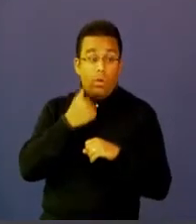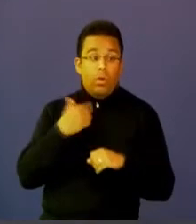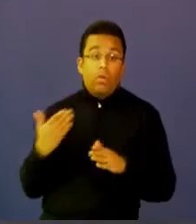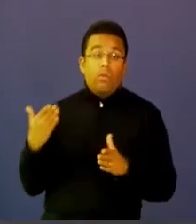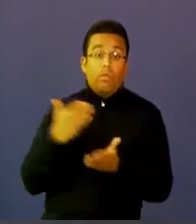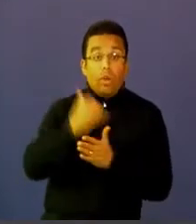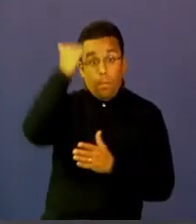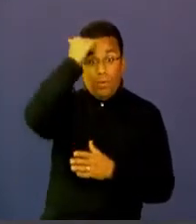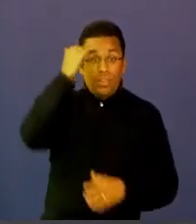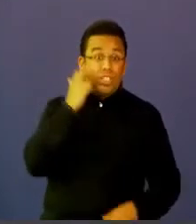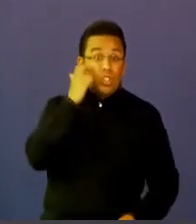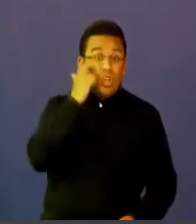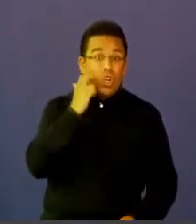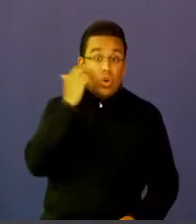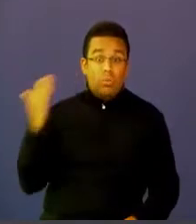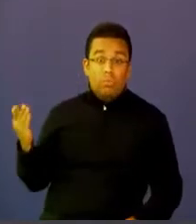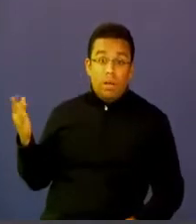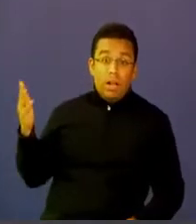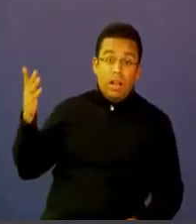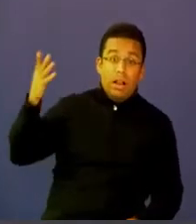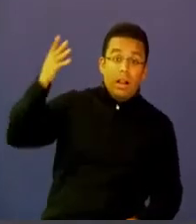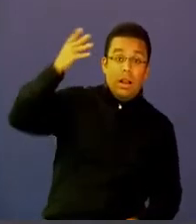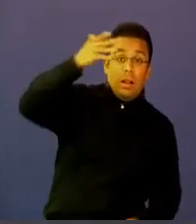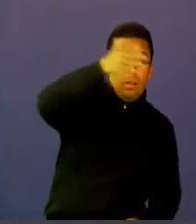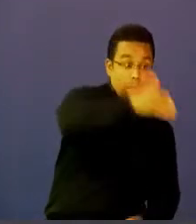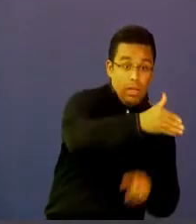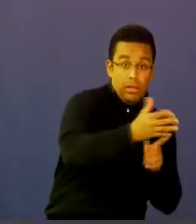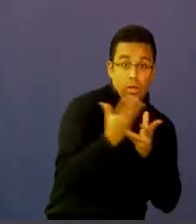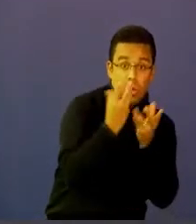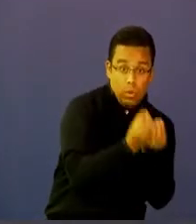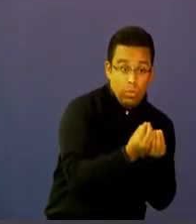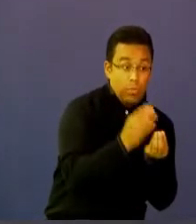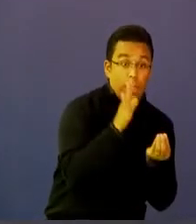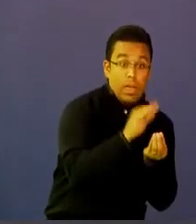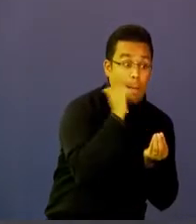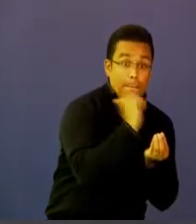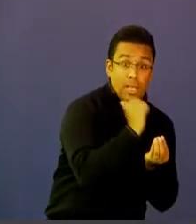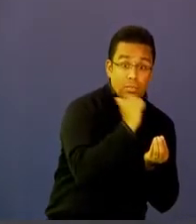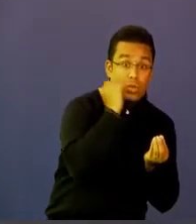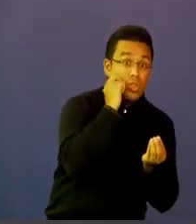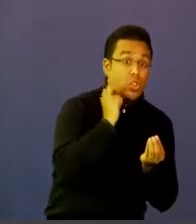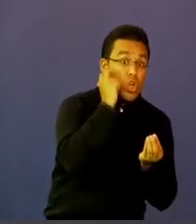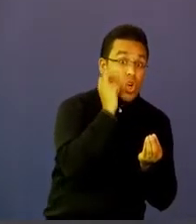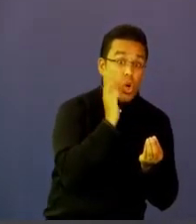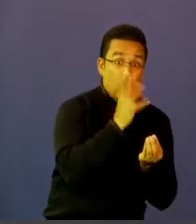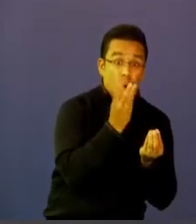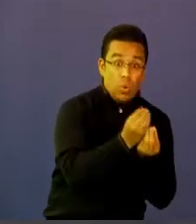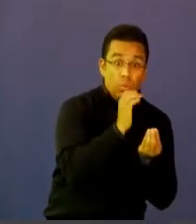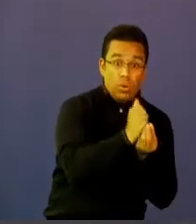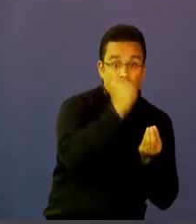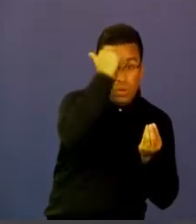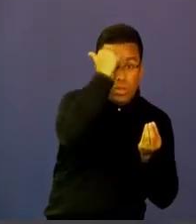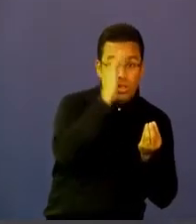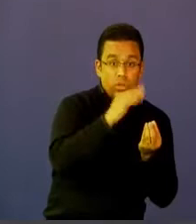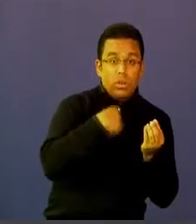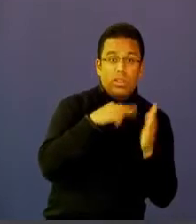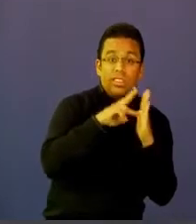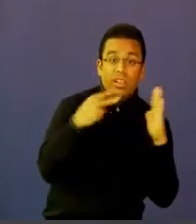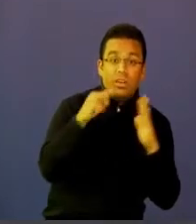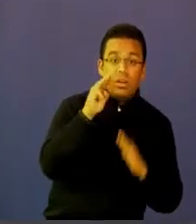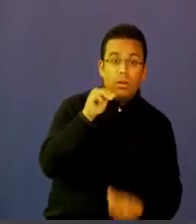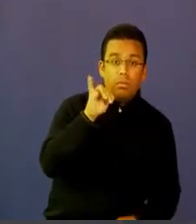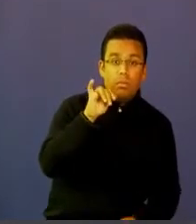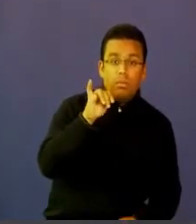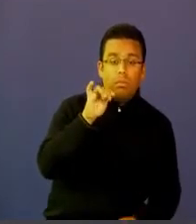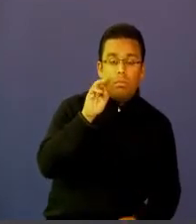y junto con los profesores del Chocó pudieran desarrollar contenidos utilizando metodologías tipo MOOC, es decir, la